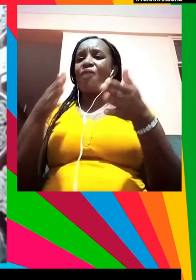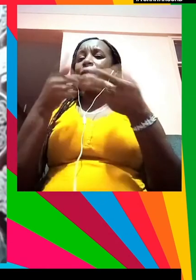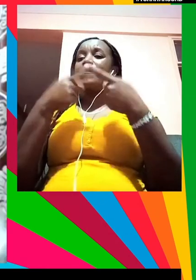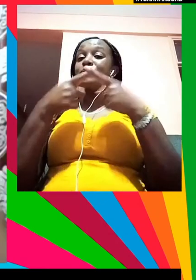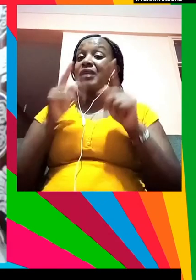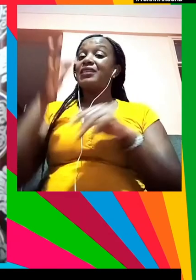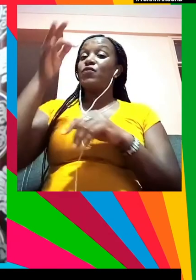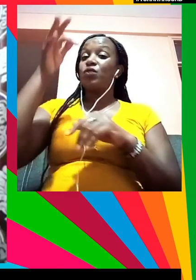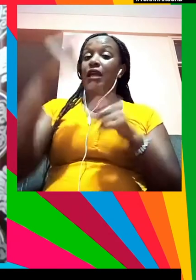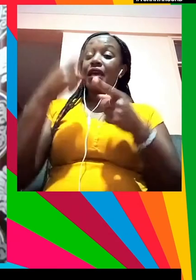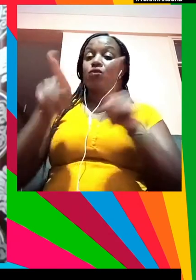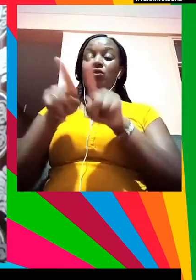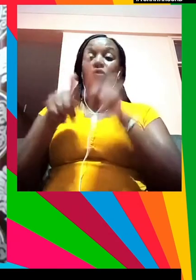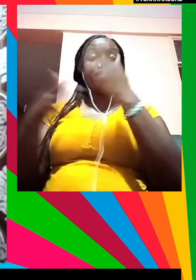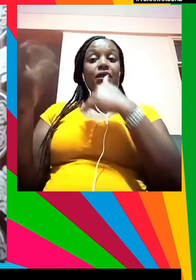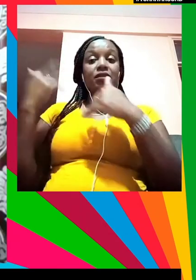futuro y del pasado